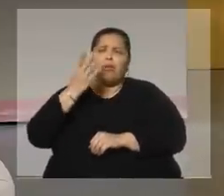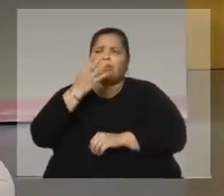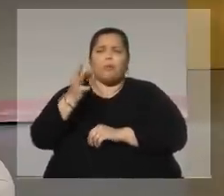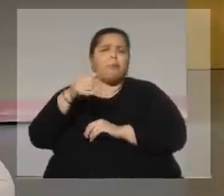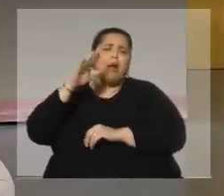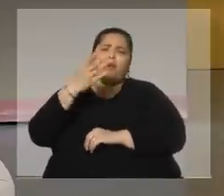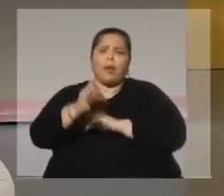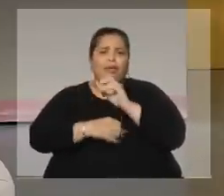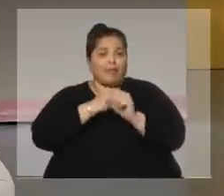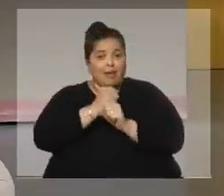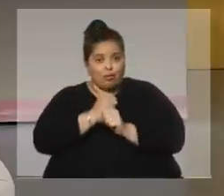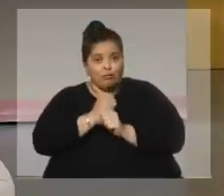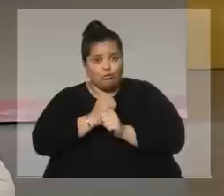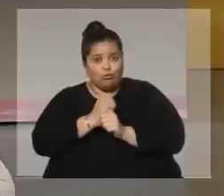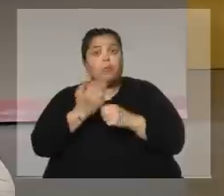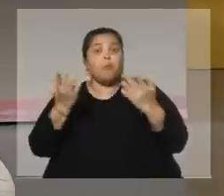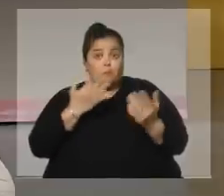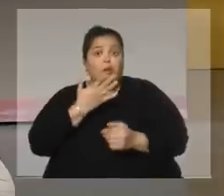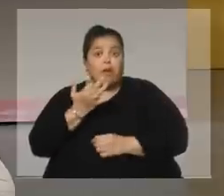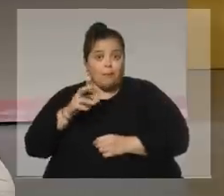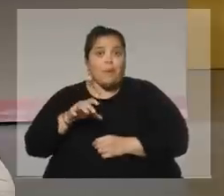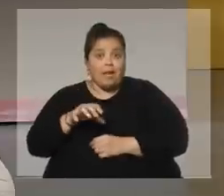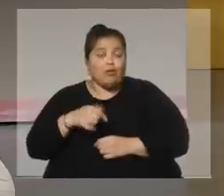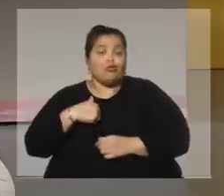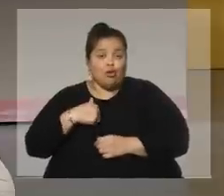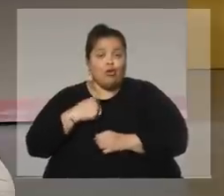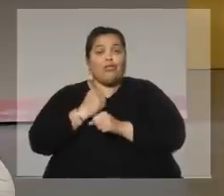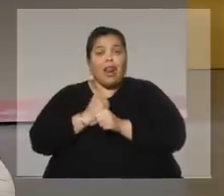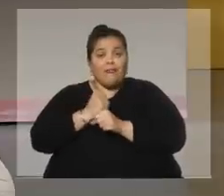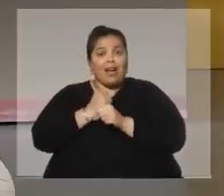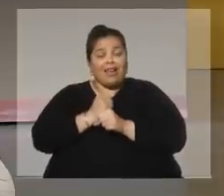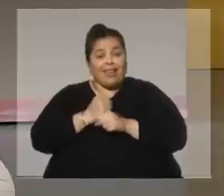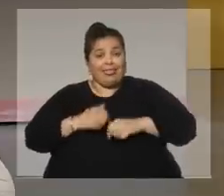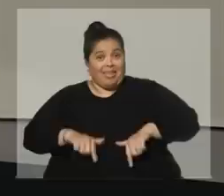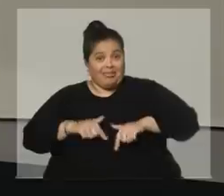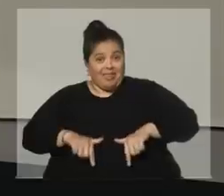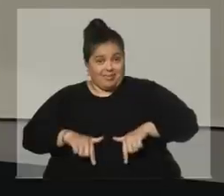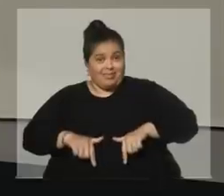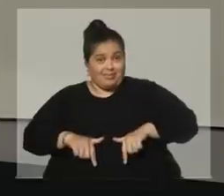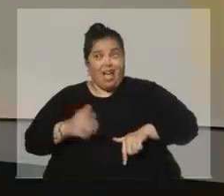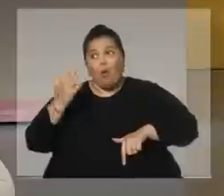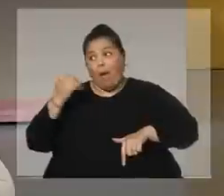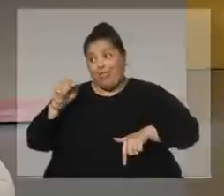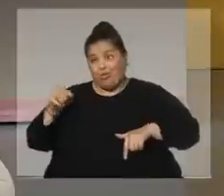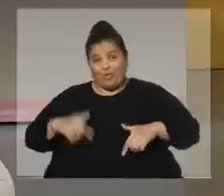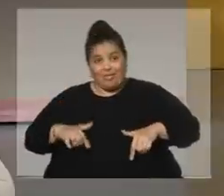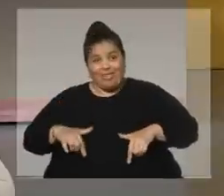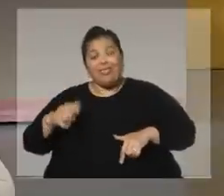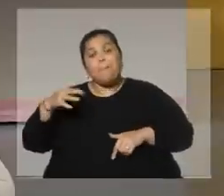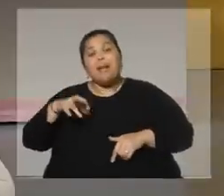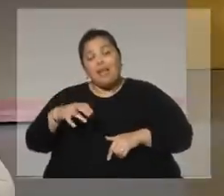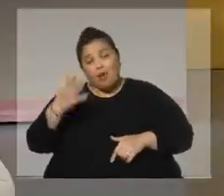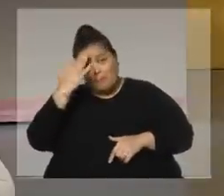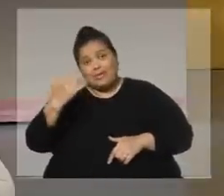años. Y entre ellas estaba Mariano, con el que trabajé en la intendencia cuando fui intendente. Mariano. Cuando me convocó para